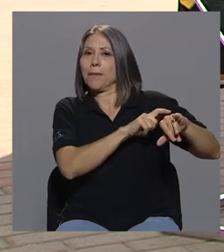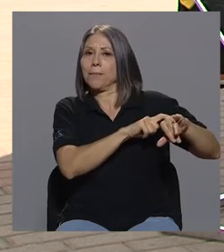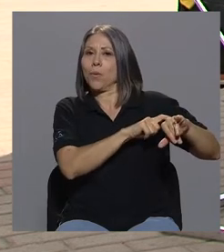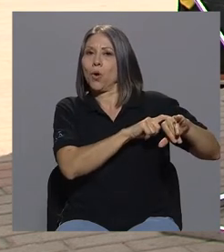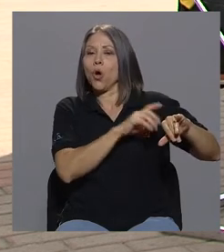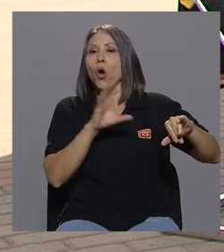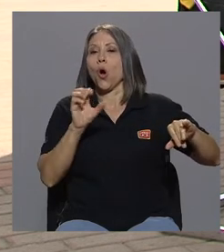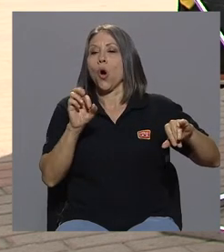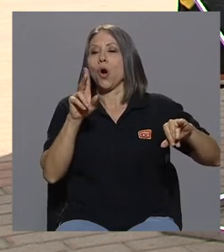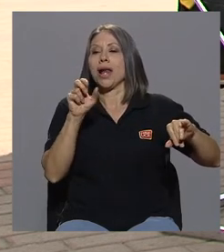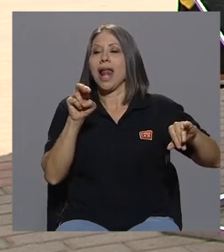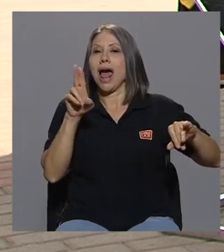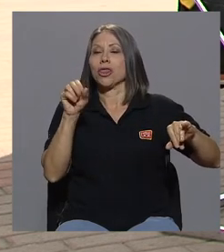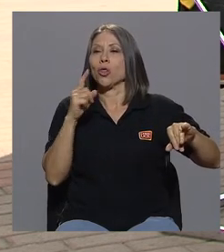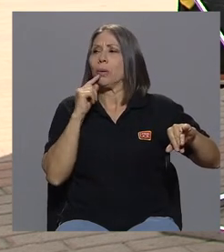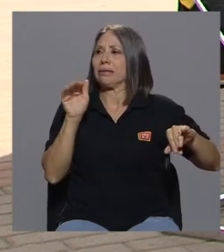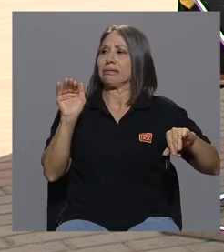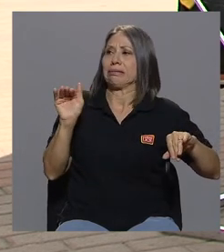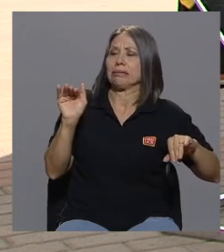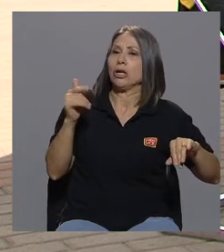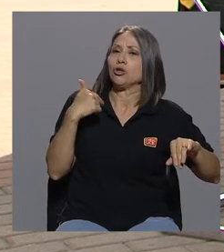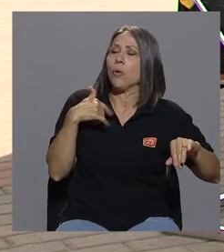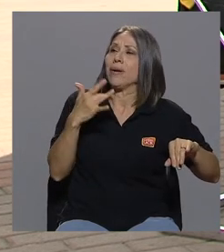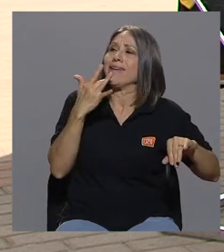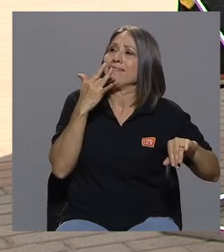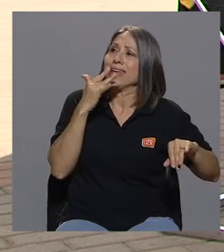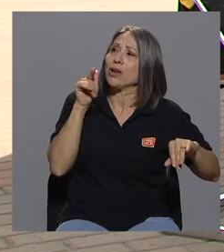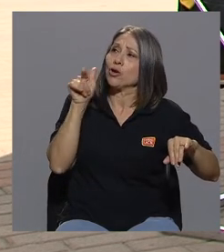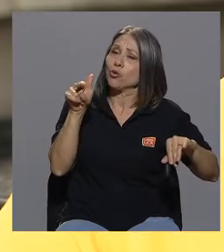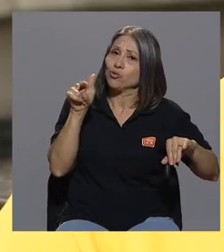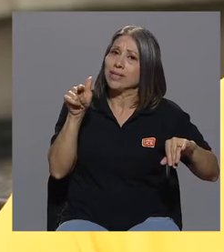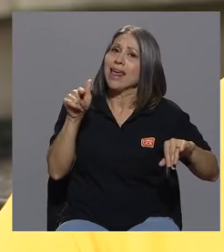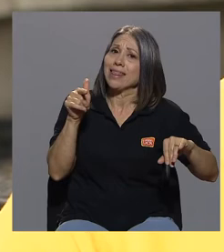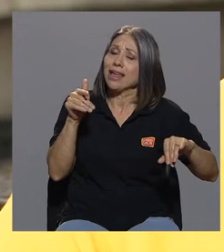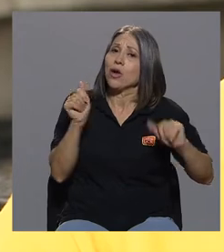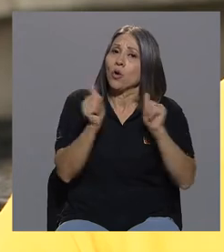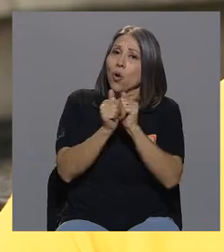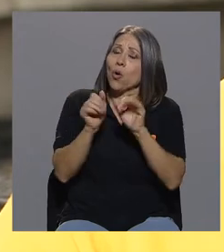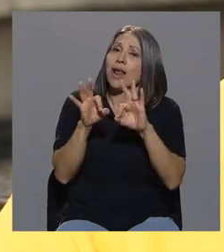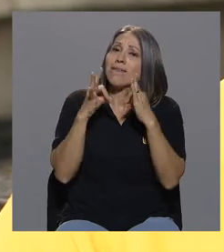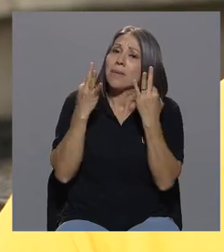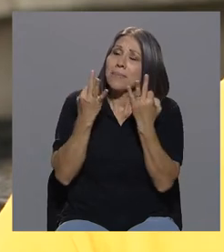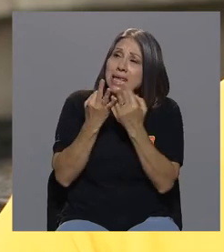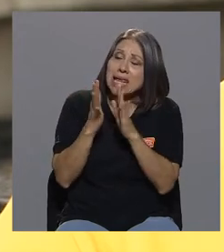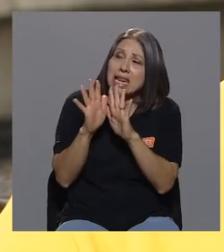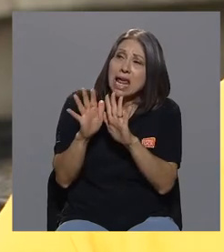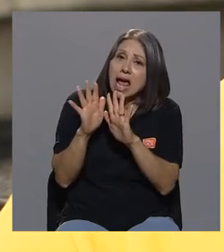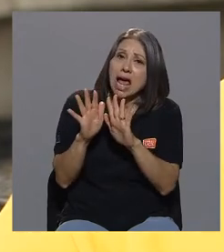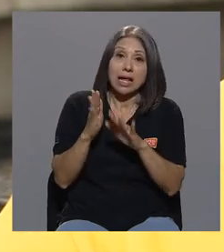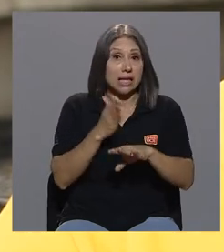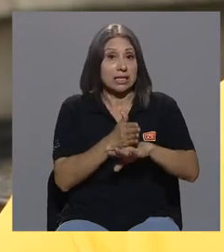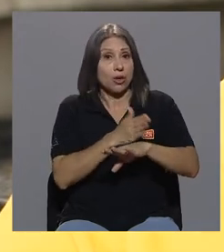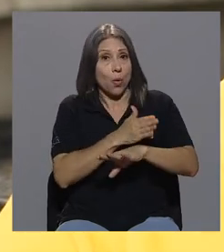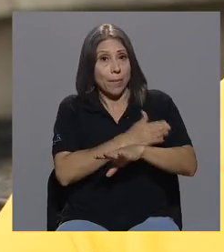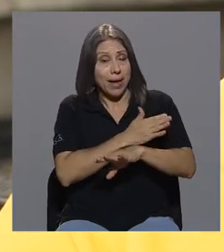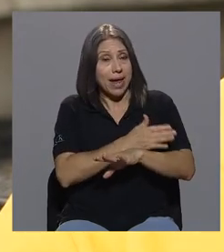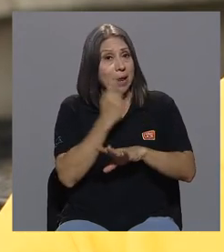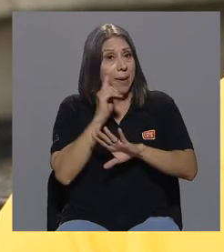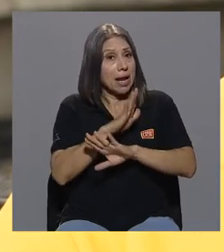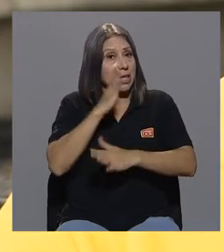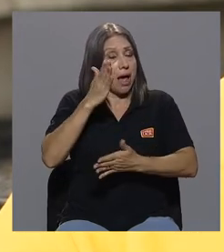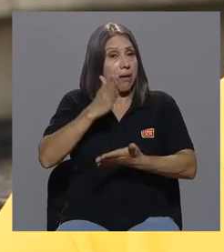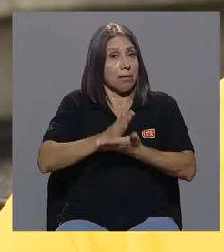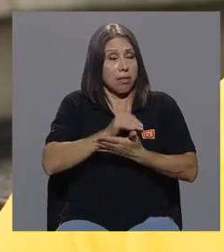dice Mario yo prefiero que se recupere estés con tu familia un momento proceso de desentorxicamiento sí de todo